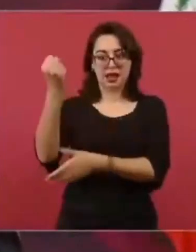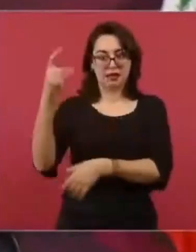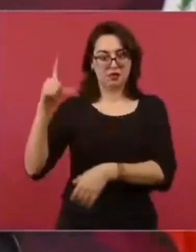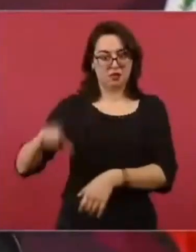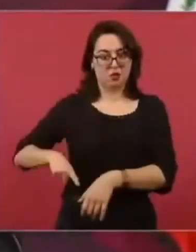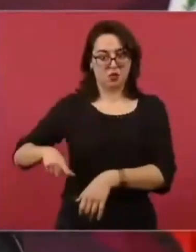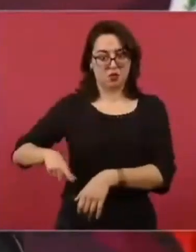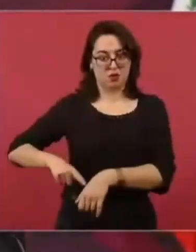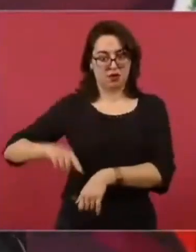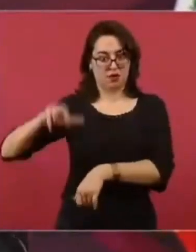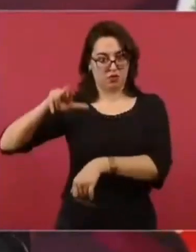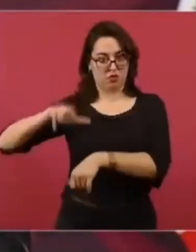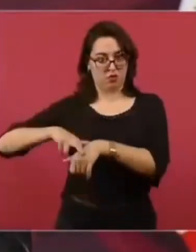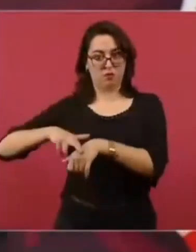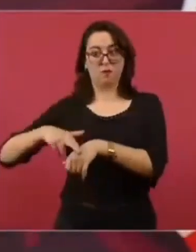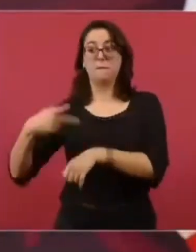Congreso.